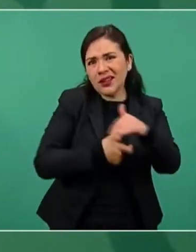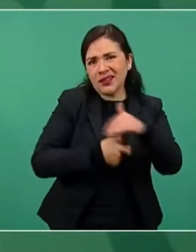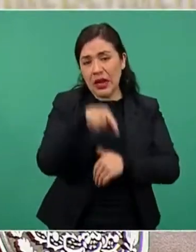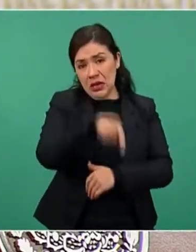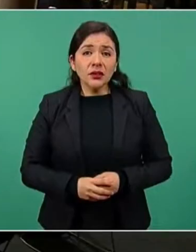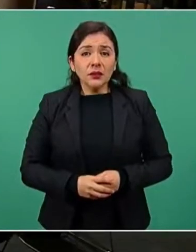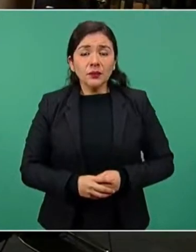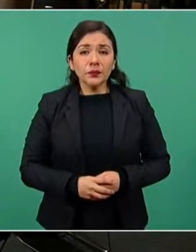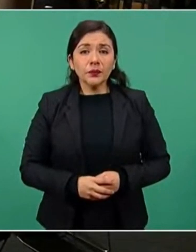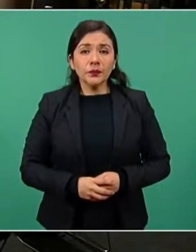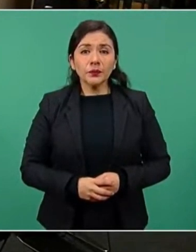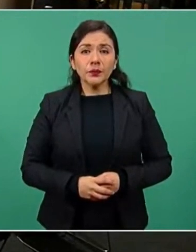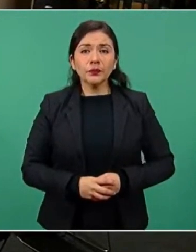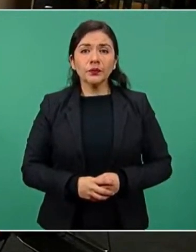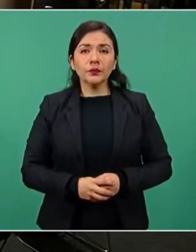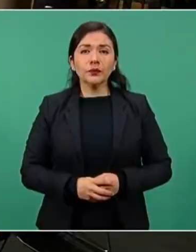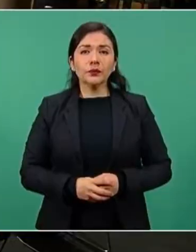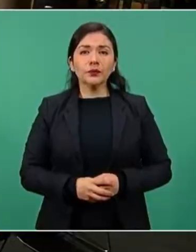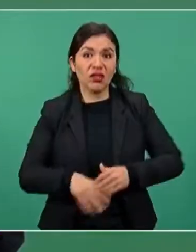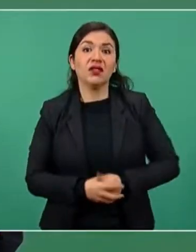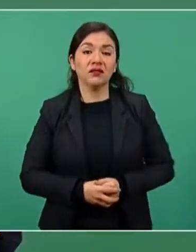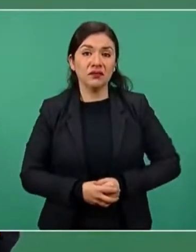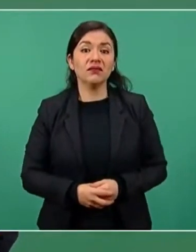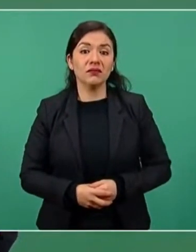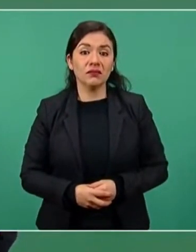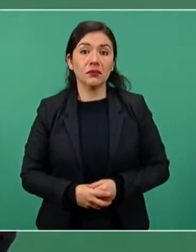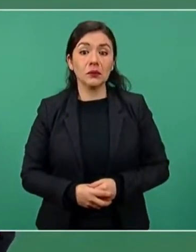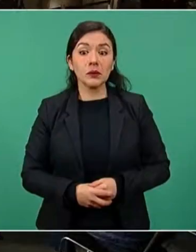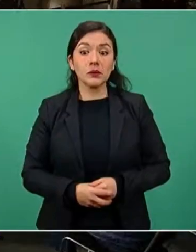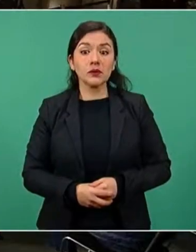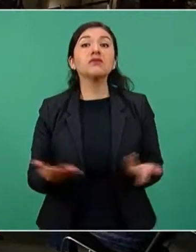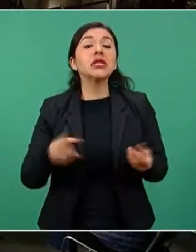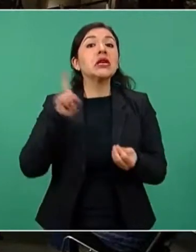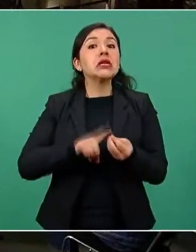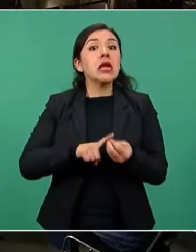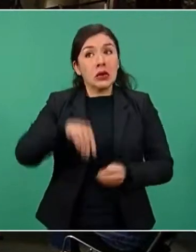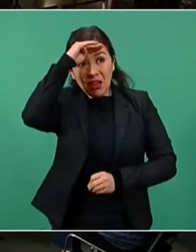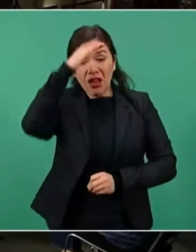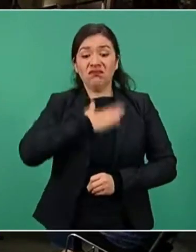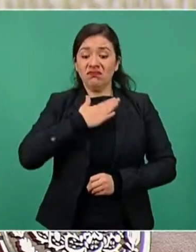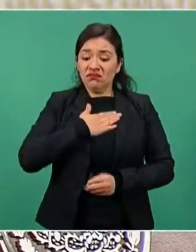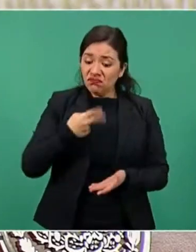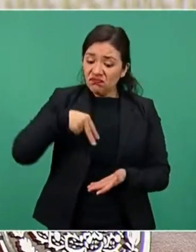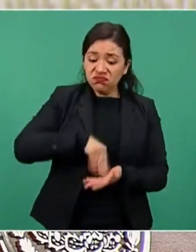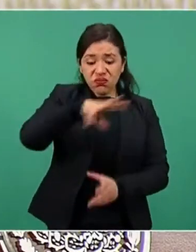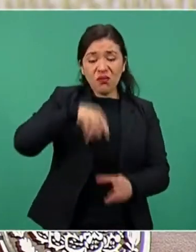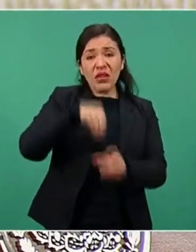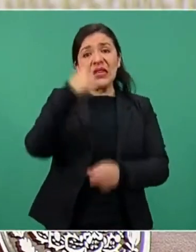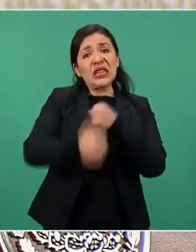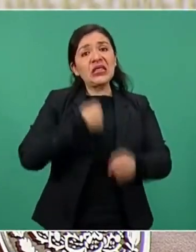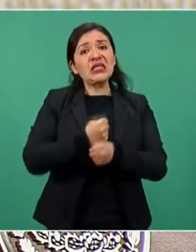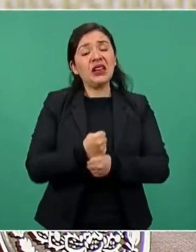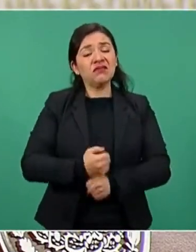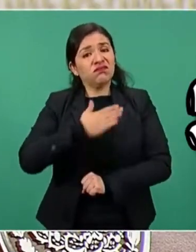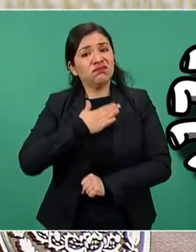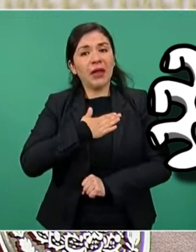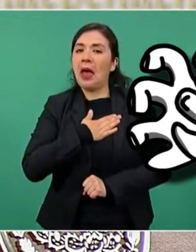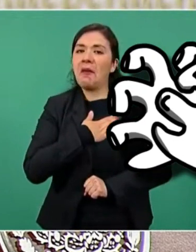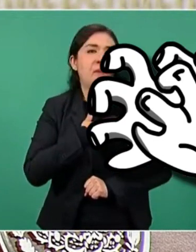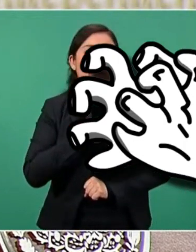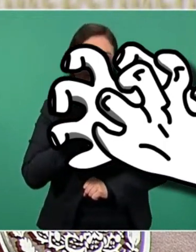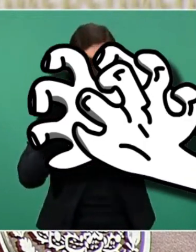Entonces, ahí puede apoyarse. Nadie se va a sentir absoluto. Todos van a tener que aplicarse